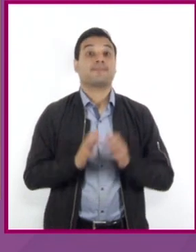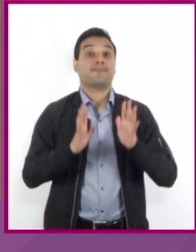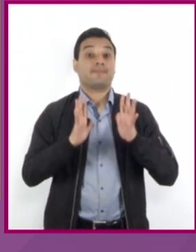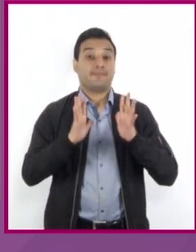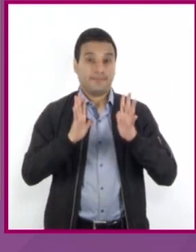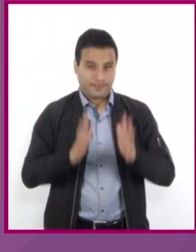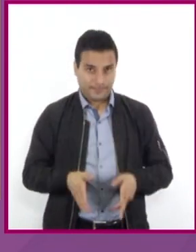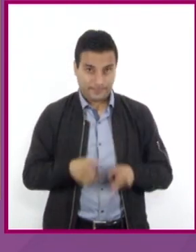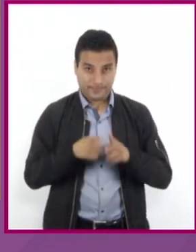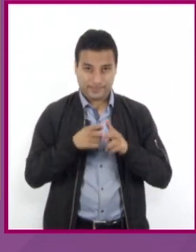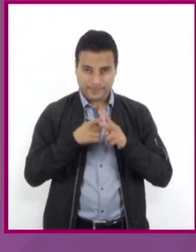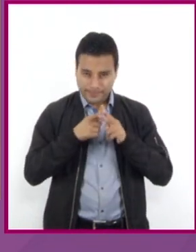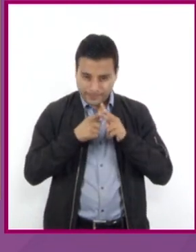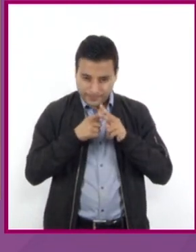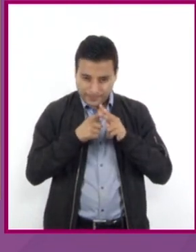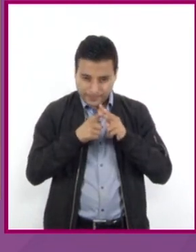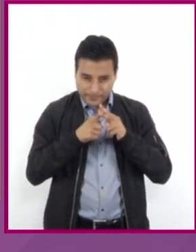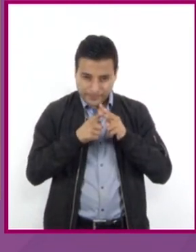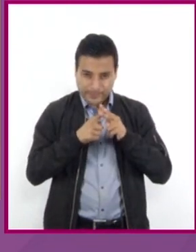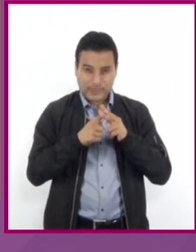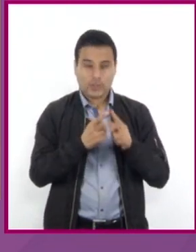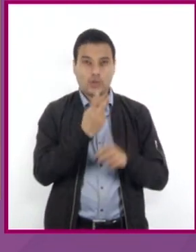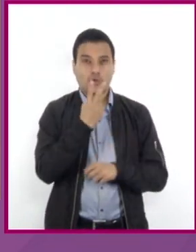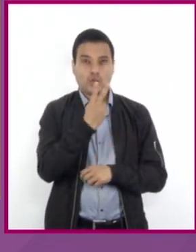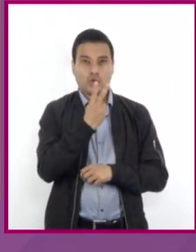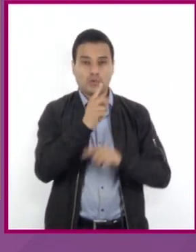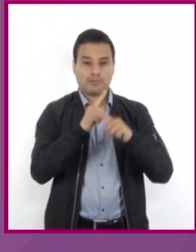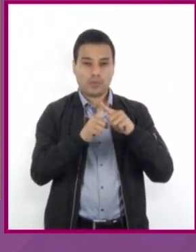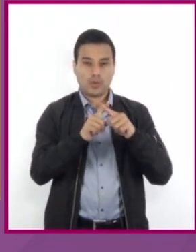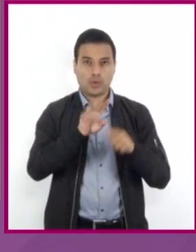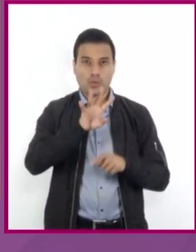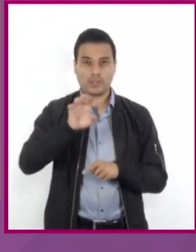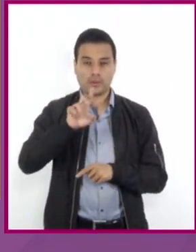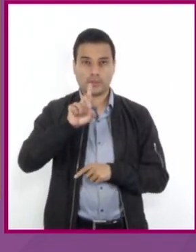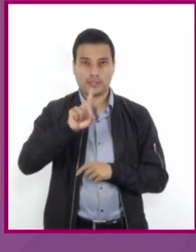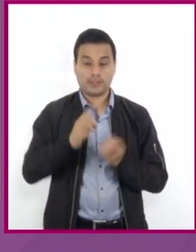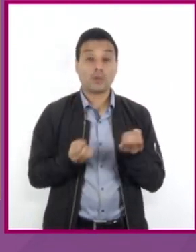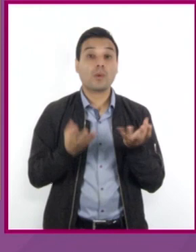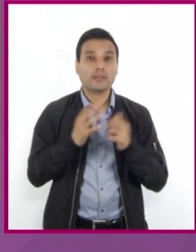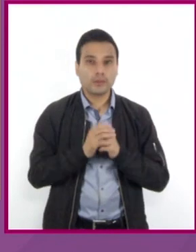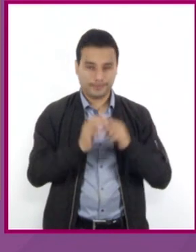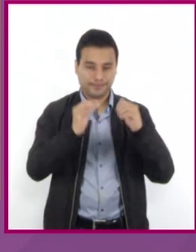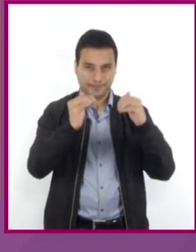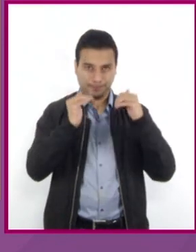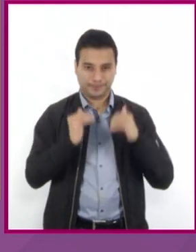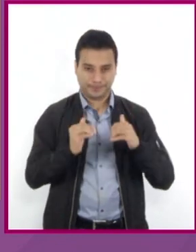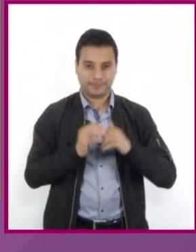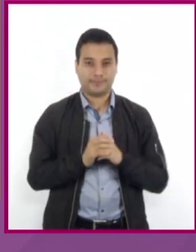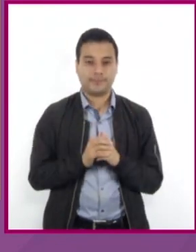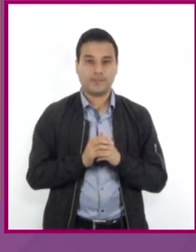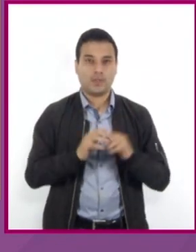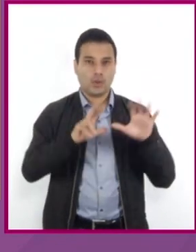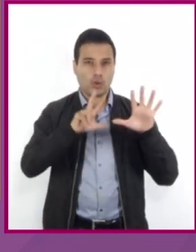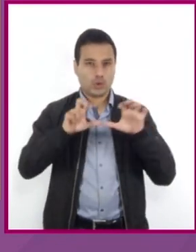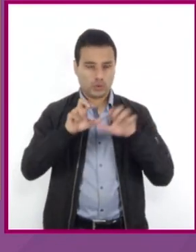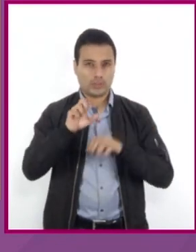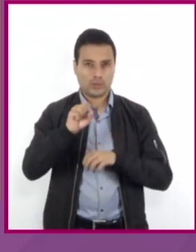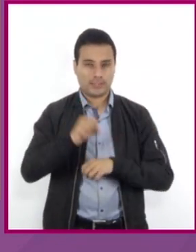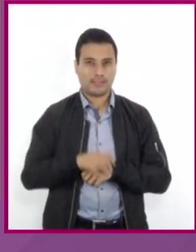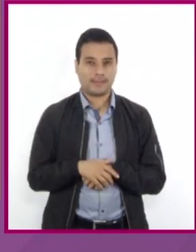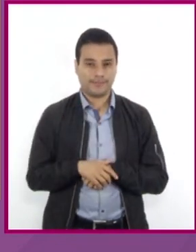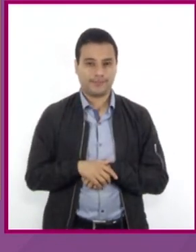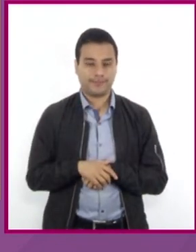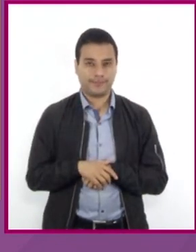producto de 2 por 430 obteniendo el siguiente resultado 860 la